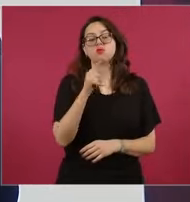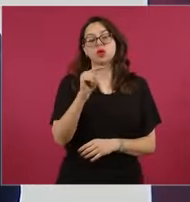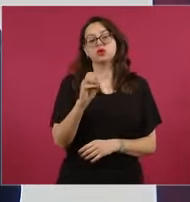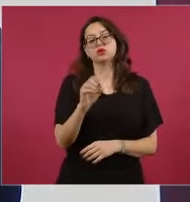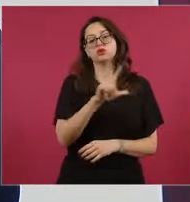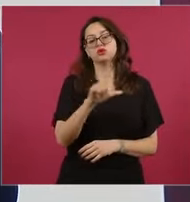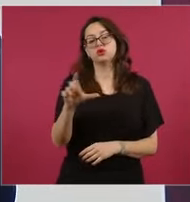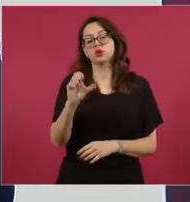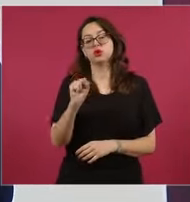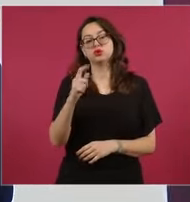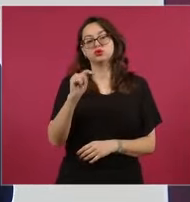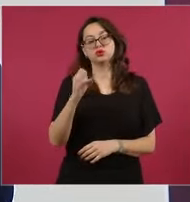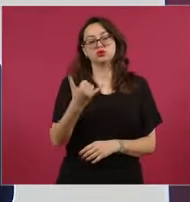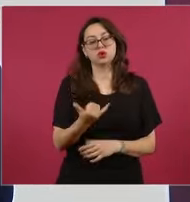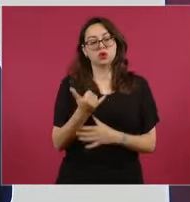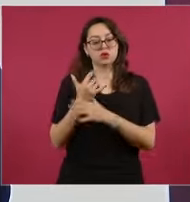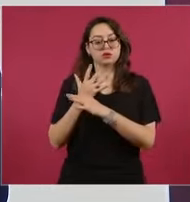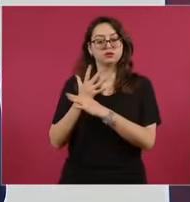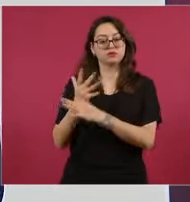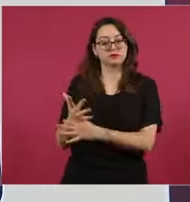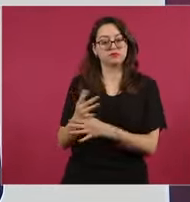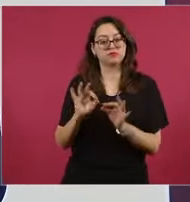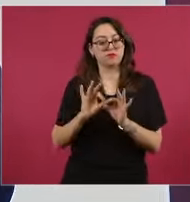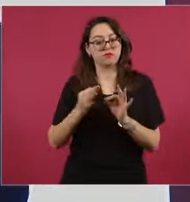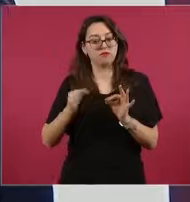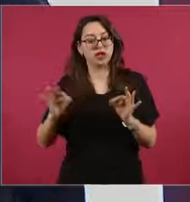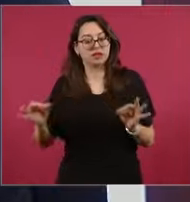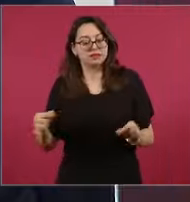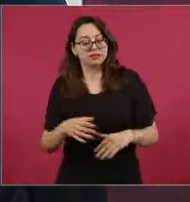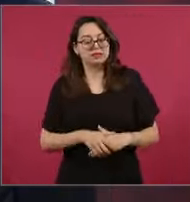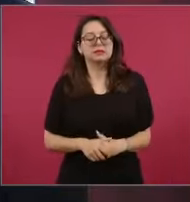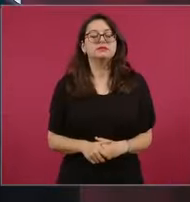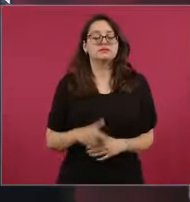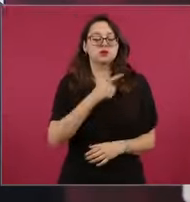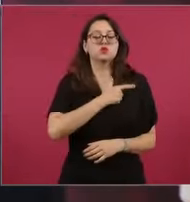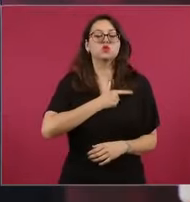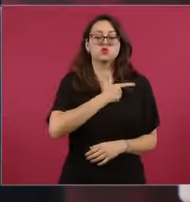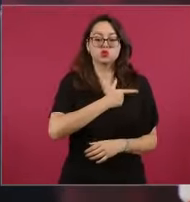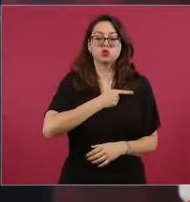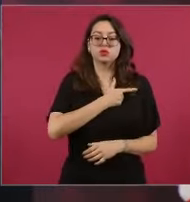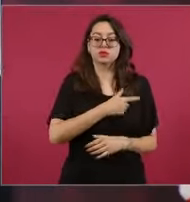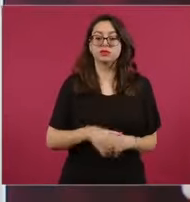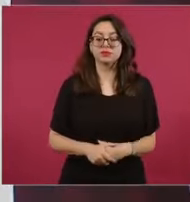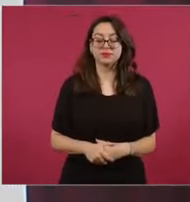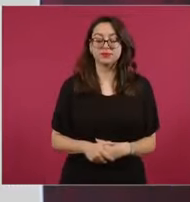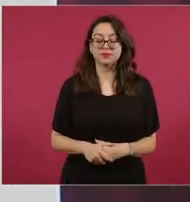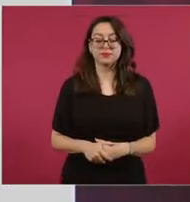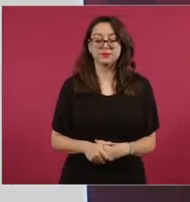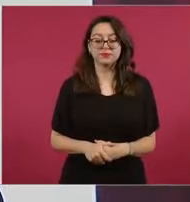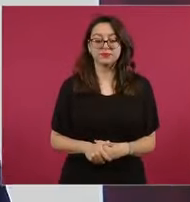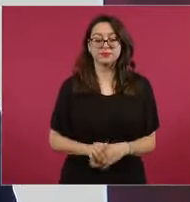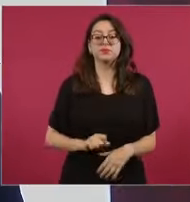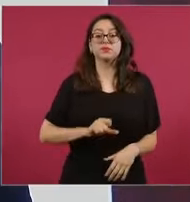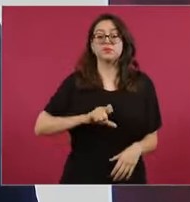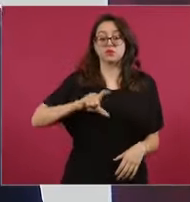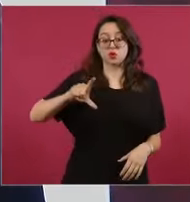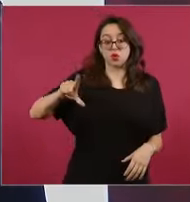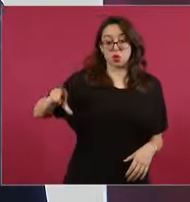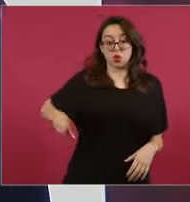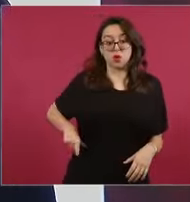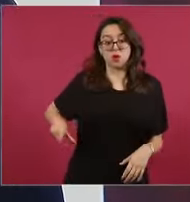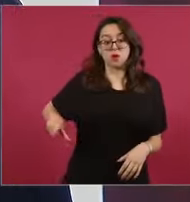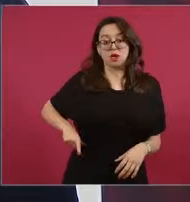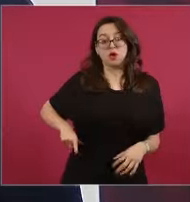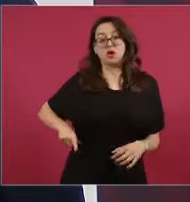un gobierno que no busca a la